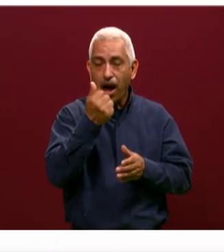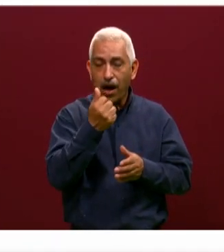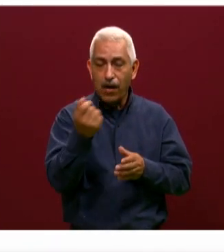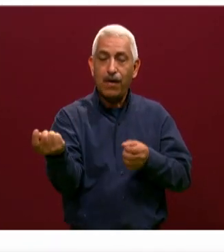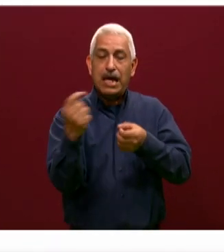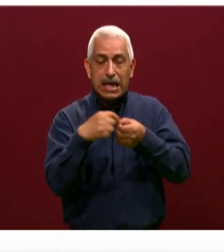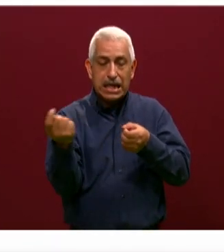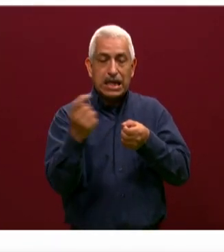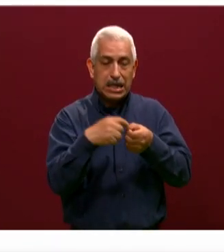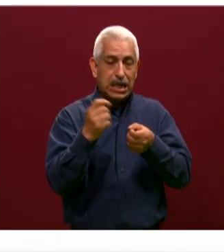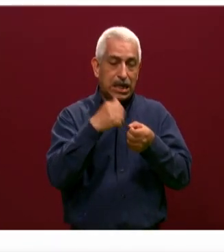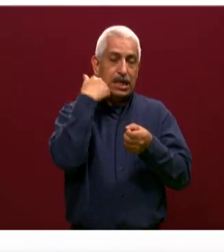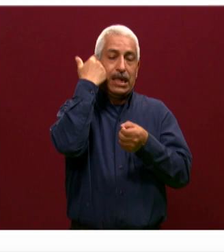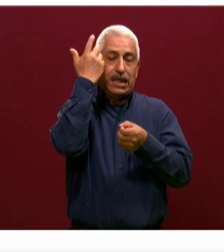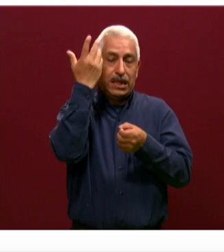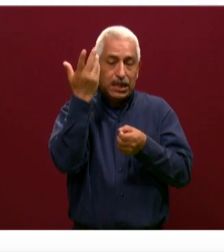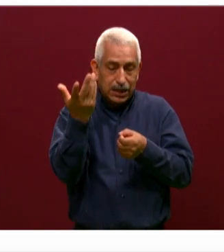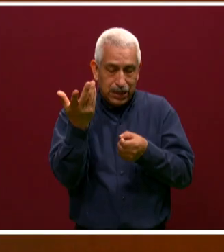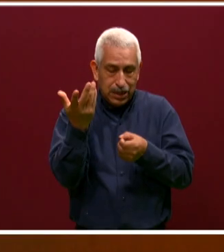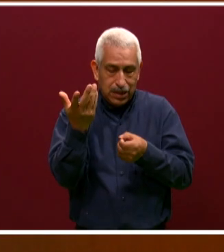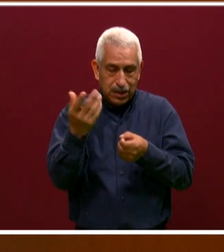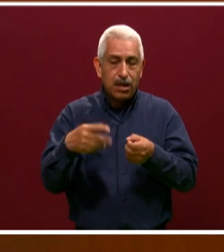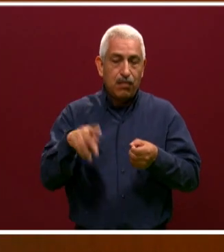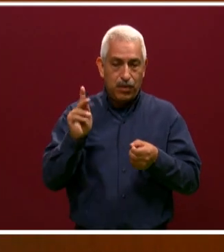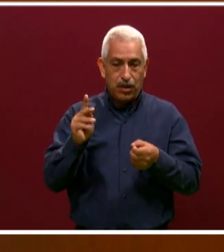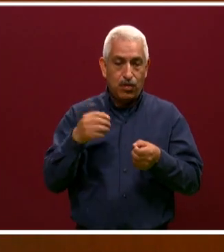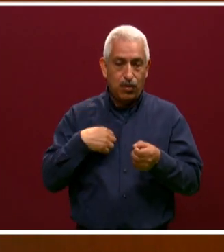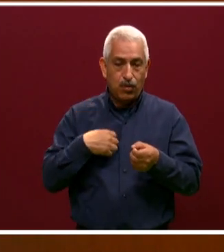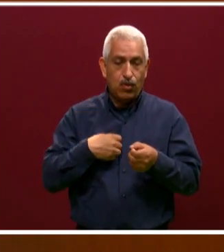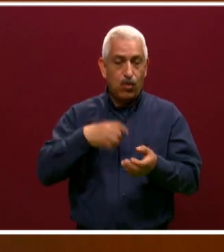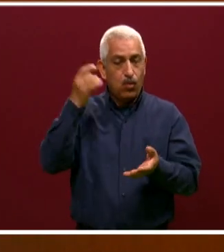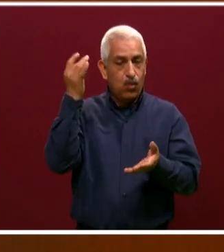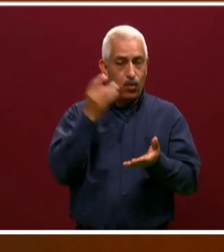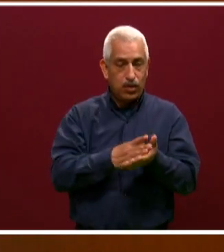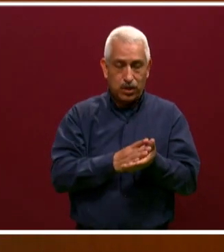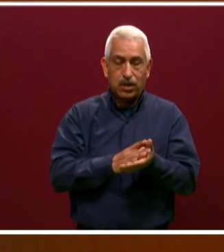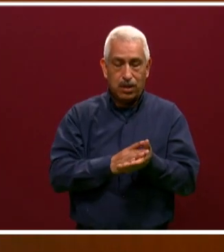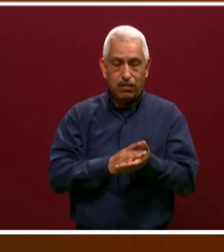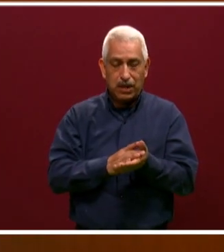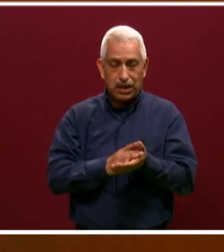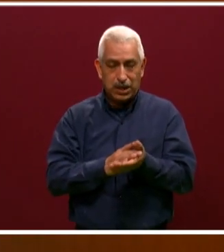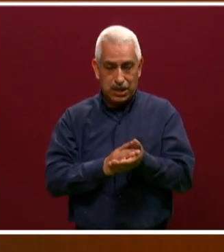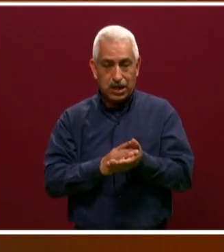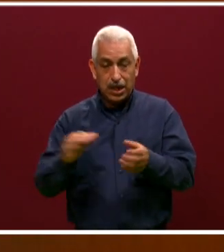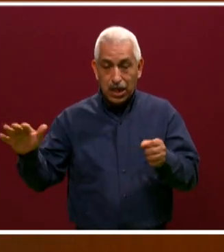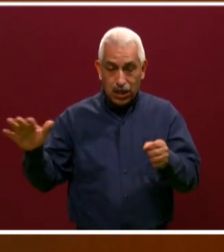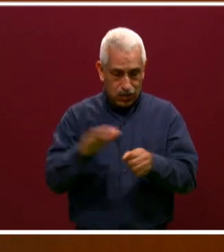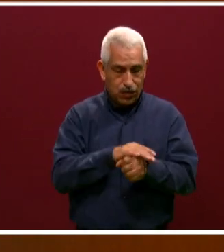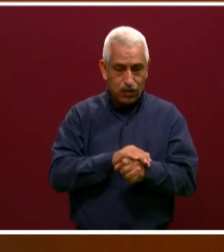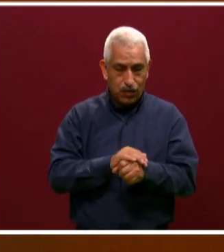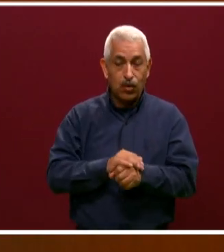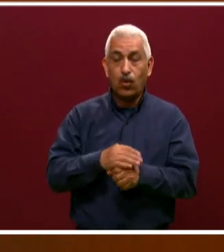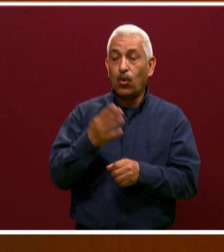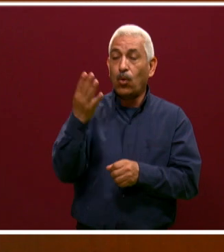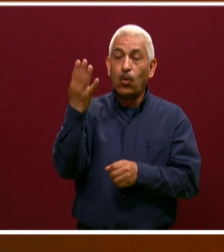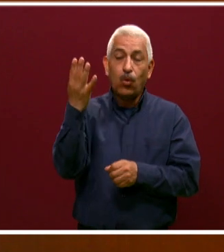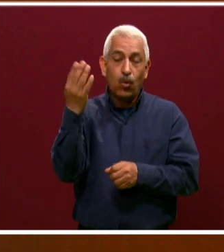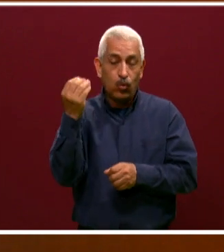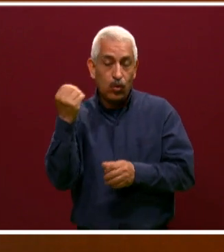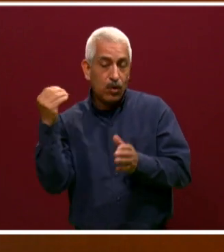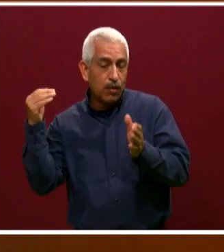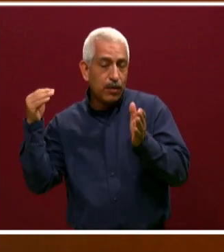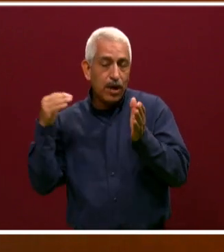tener? Bueno, solo recibimos 9 mil. Debemos o tenemos cupo para 9 mil. Para 9 mil. Pero la demanda nos